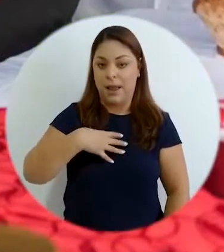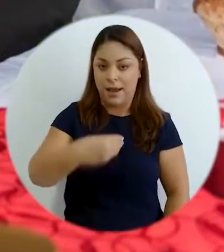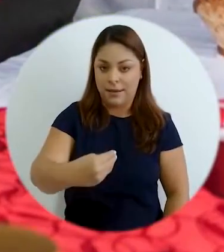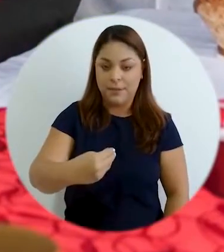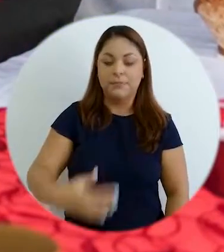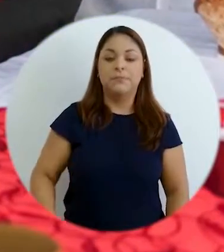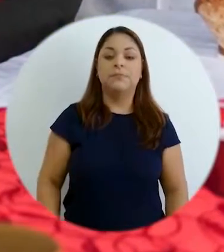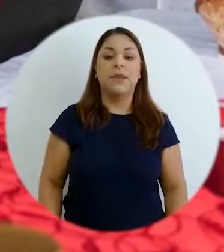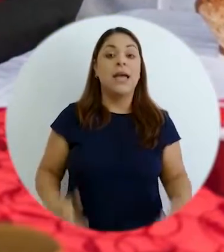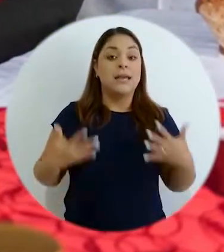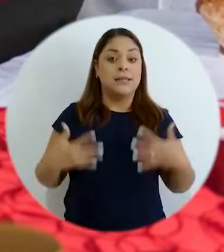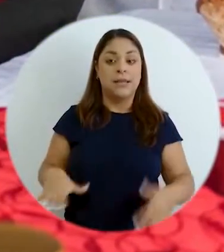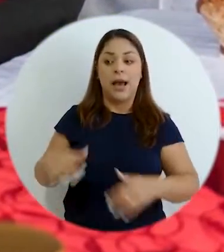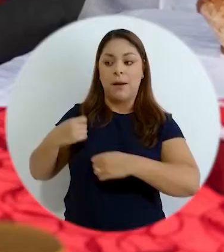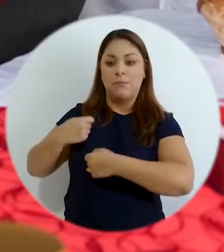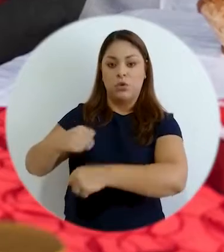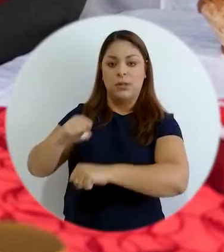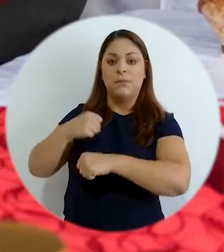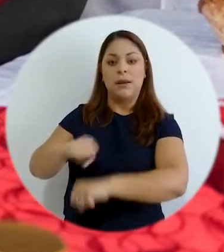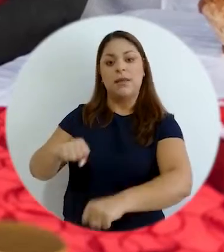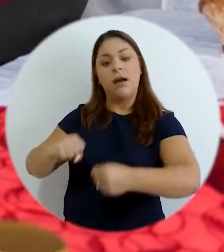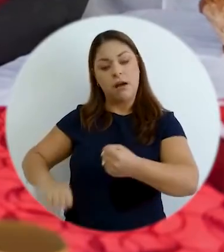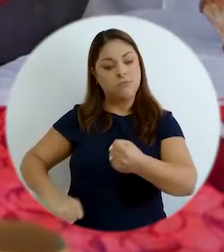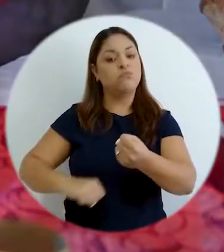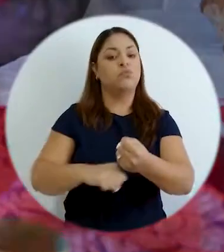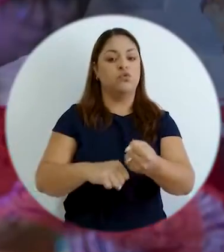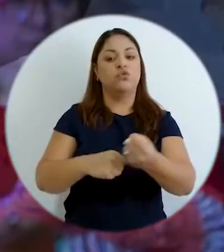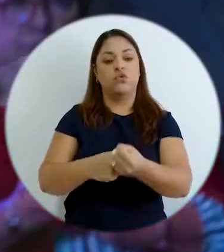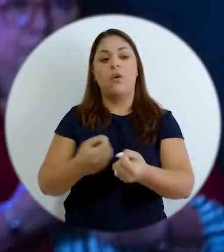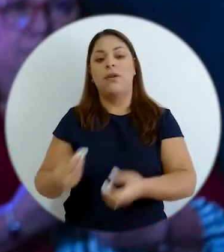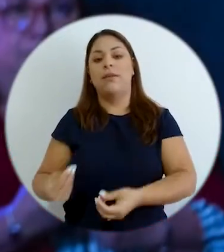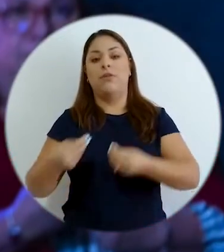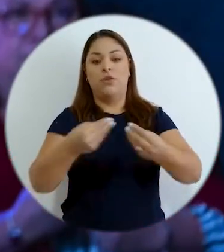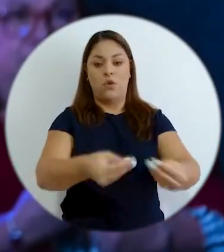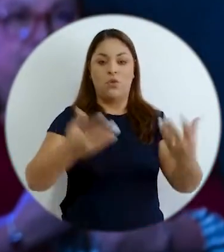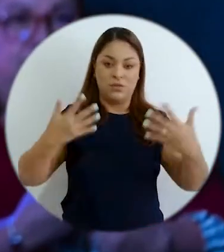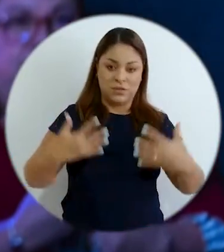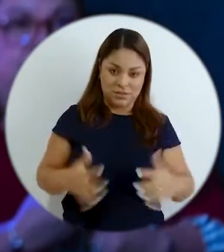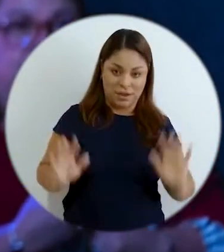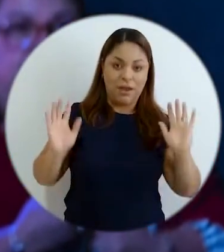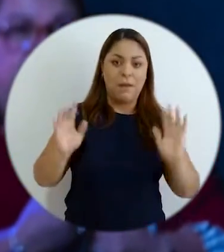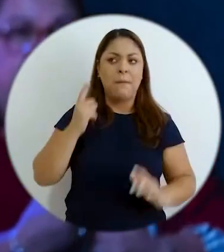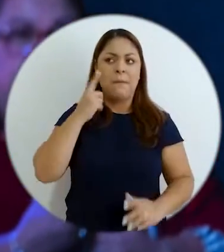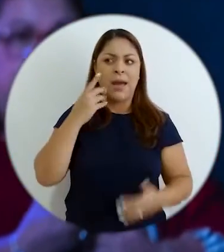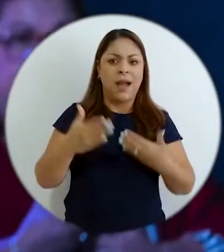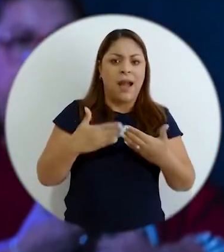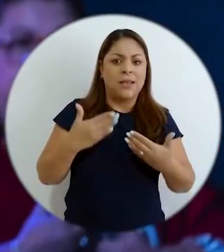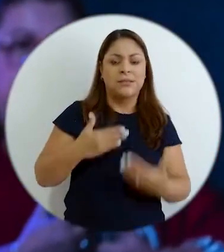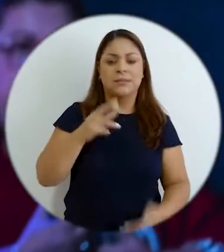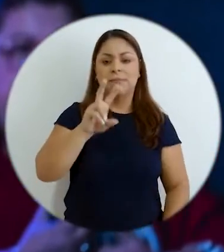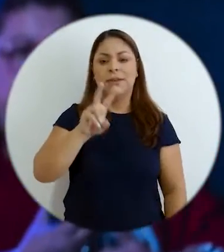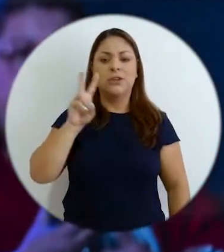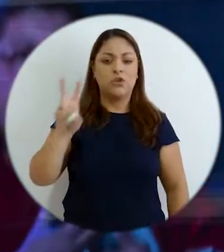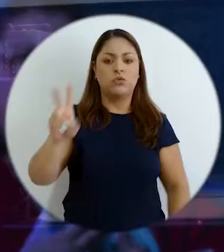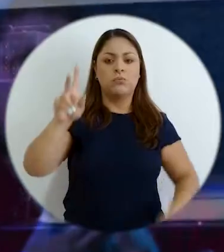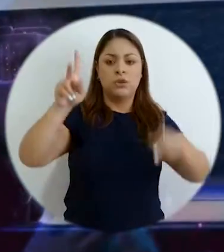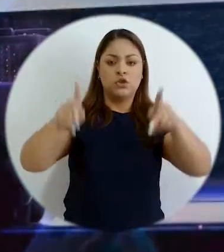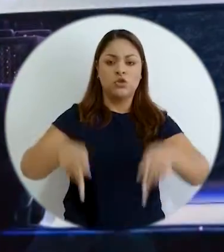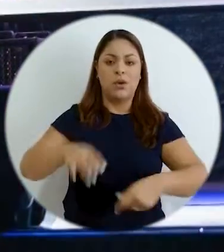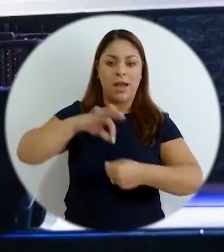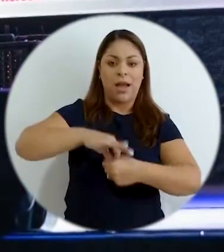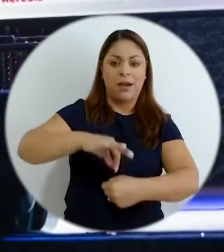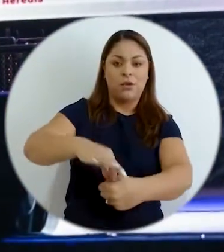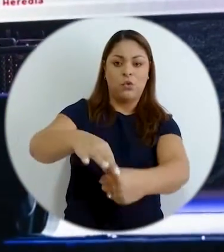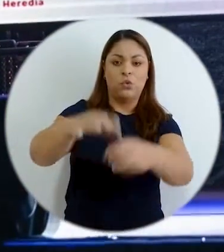municipalidad en su momento hace ya varios años dio la mano para el apoyo y la coordinación para que cerca de 22